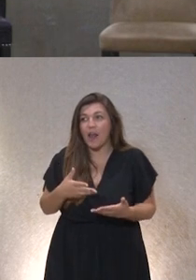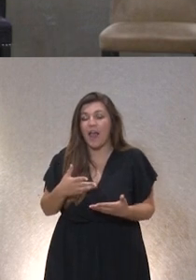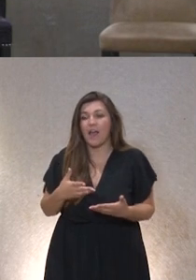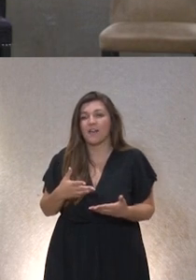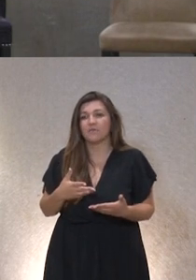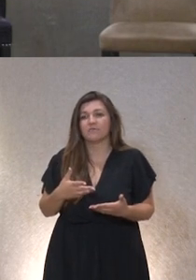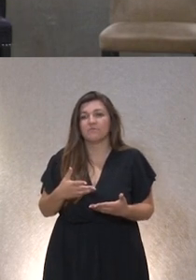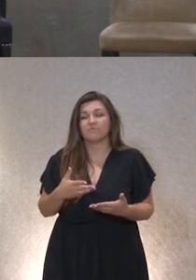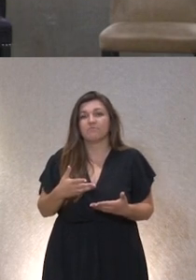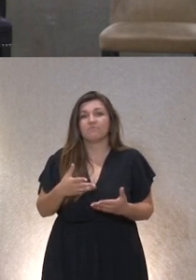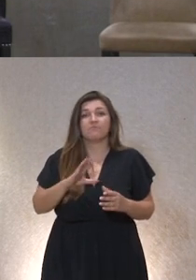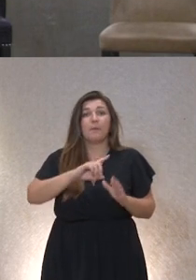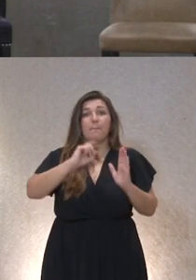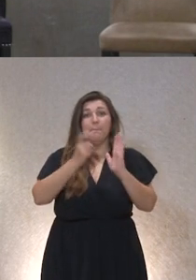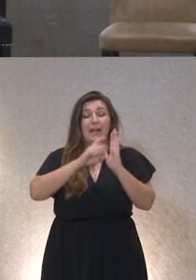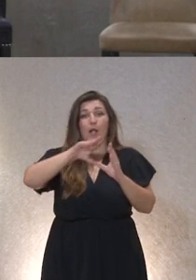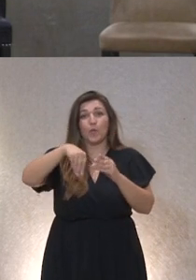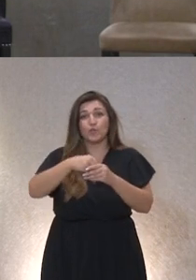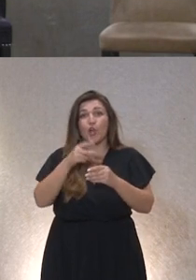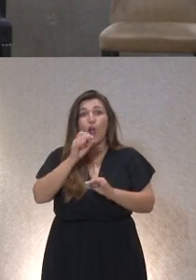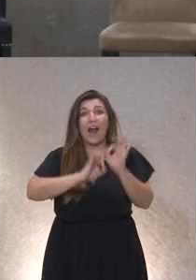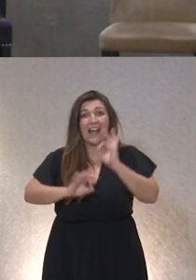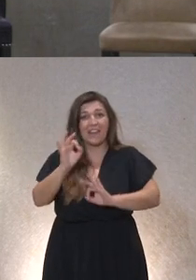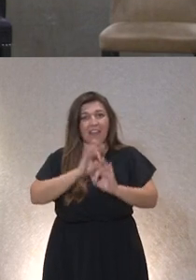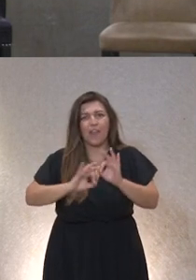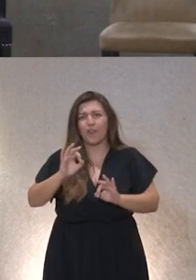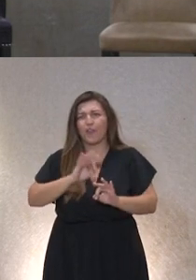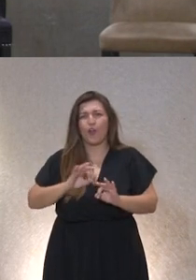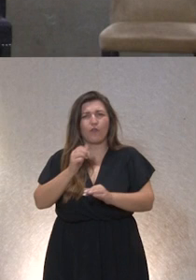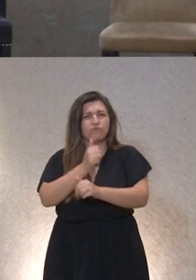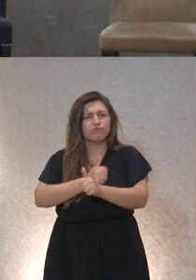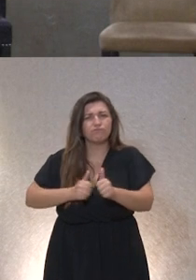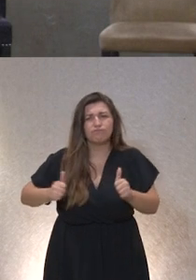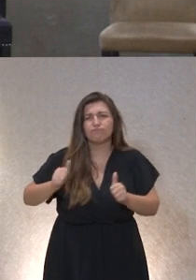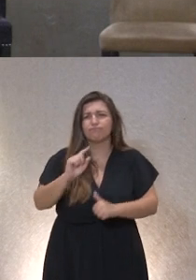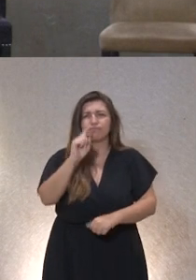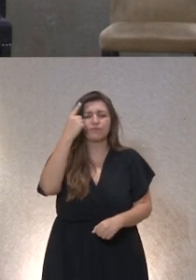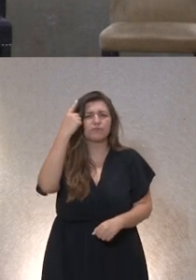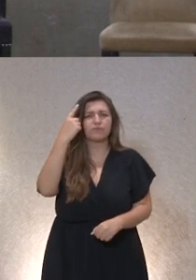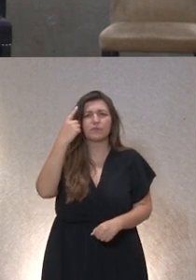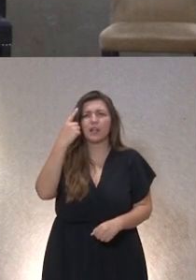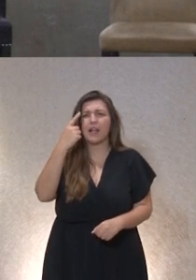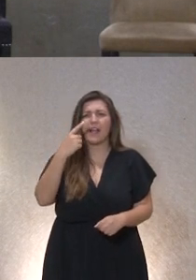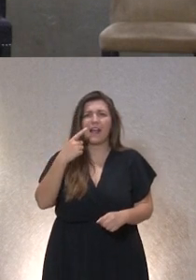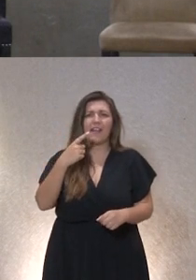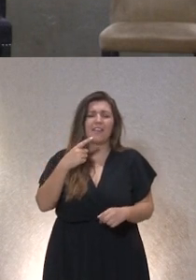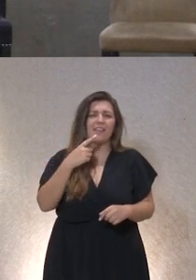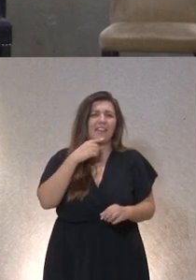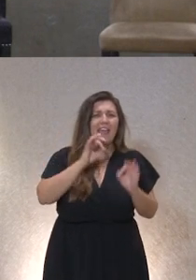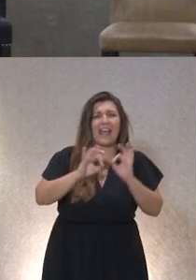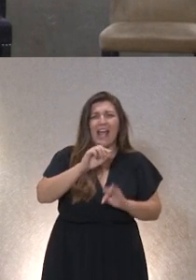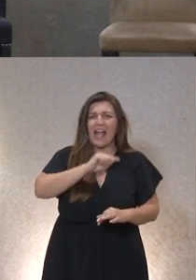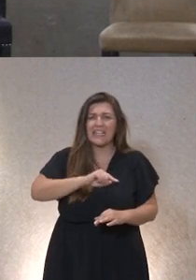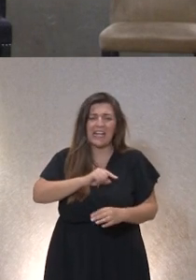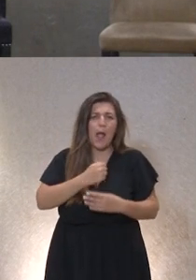en el que Plena Inclusión es una organización pionera en la aplicación de la ética en los apoyos y por eso están